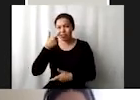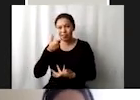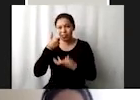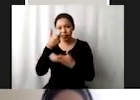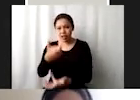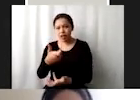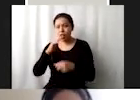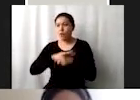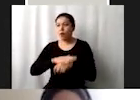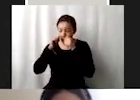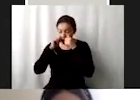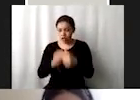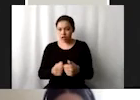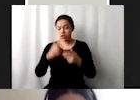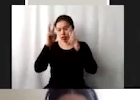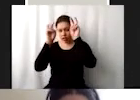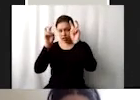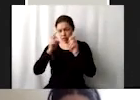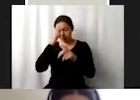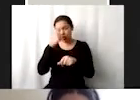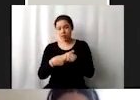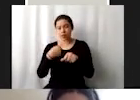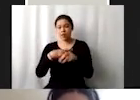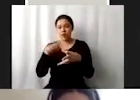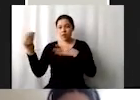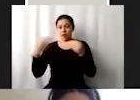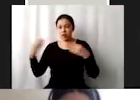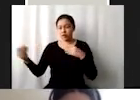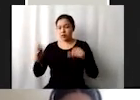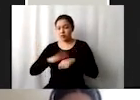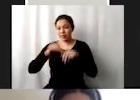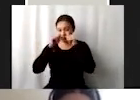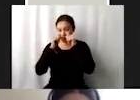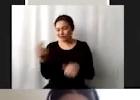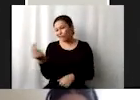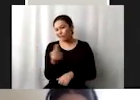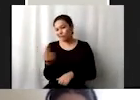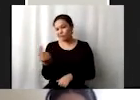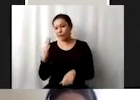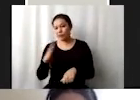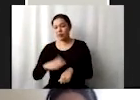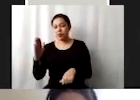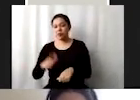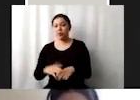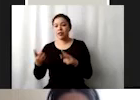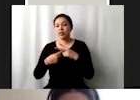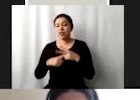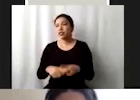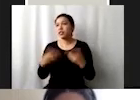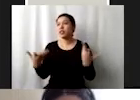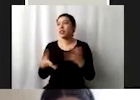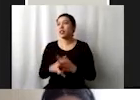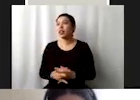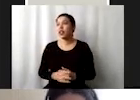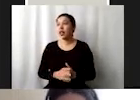atención a todo este tema de las enfermedades transmisibles, sobre todo de aquellas provenientes pues de